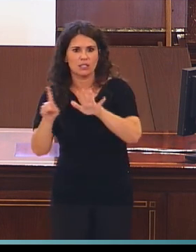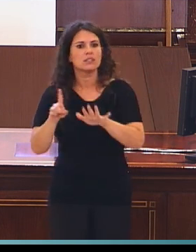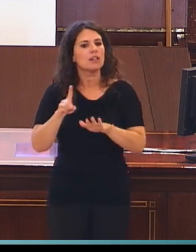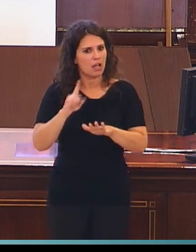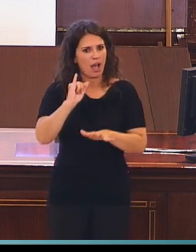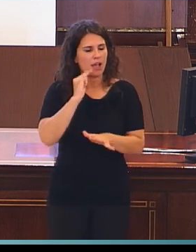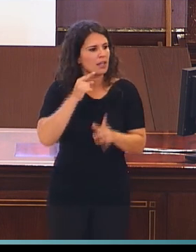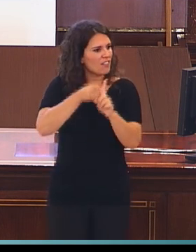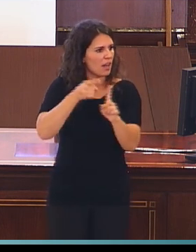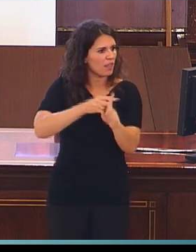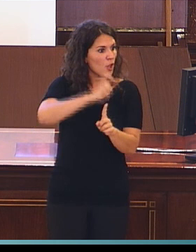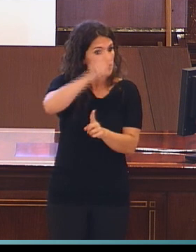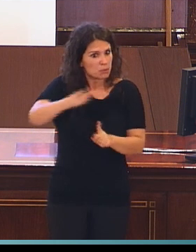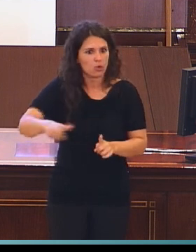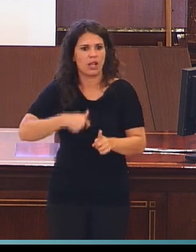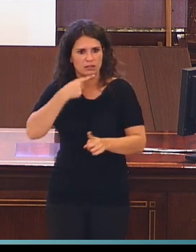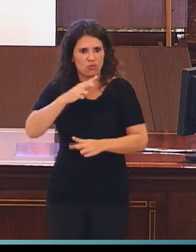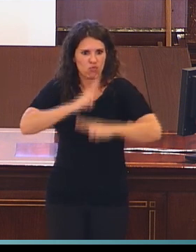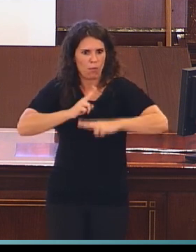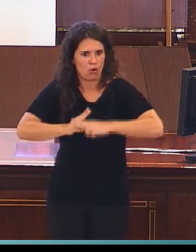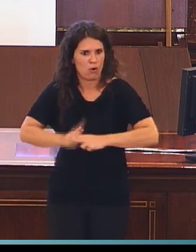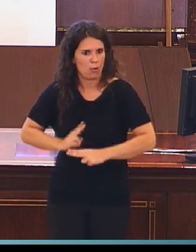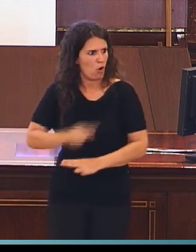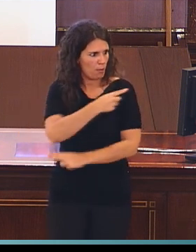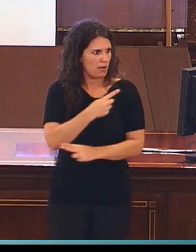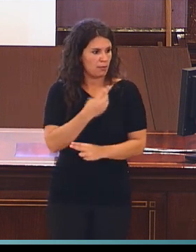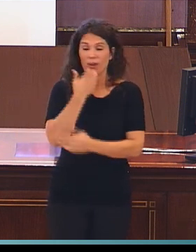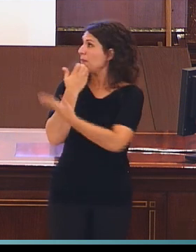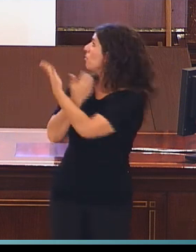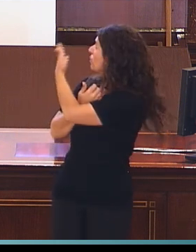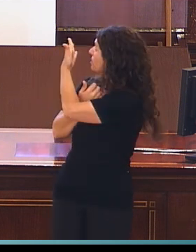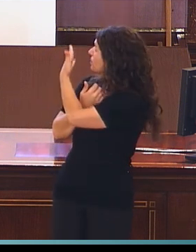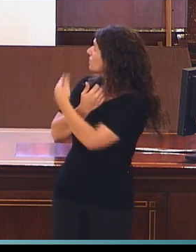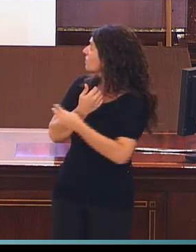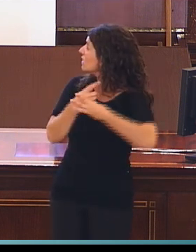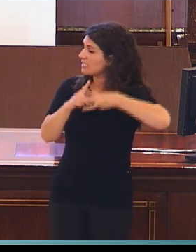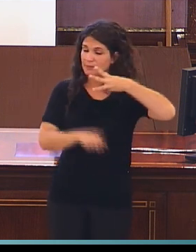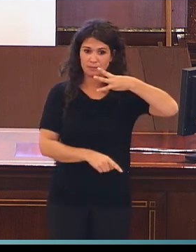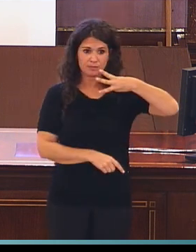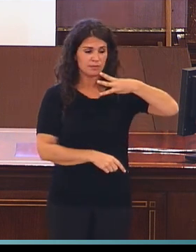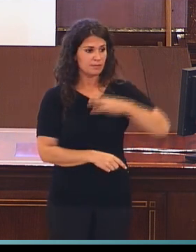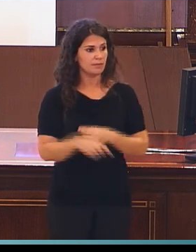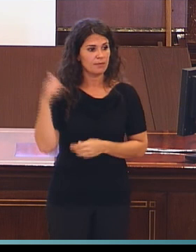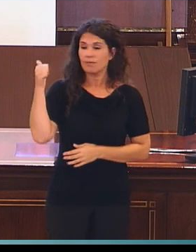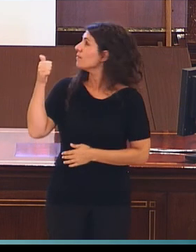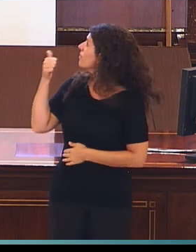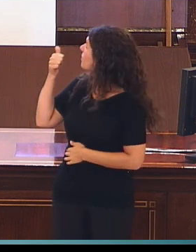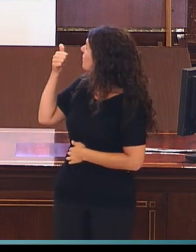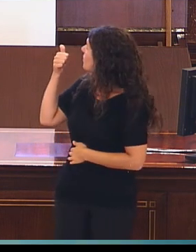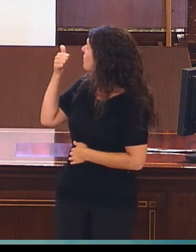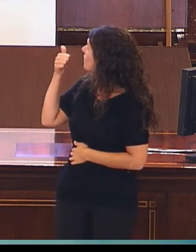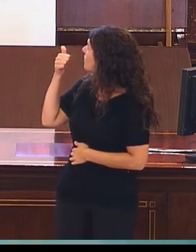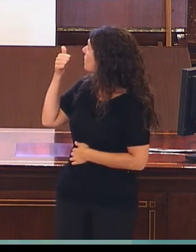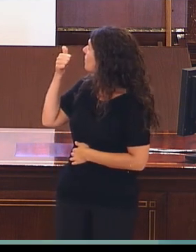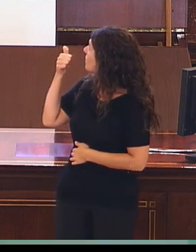destacaría estos tres. El que realizó Ansenga sobre el